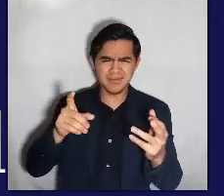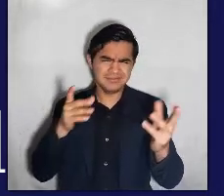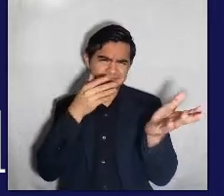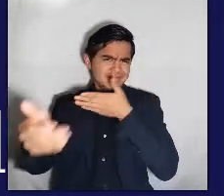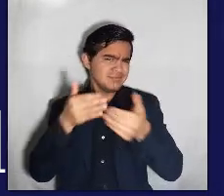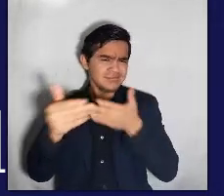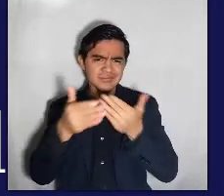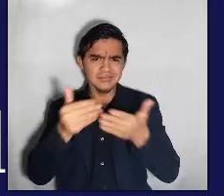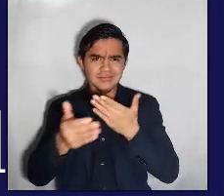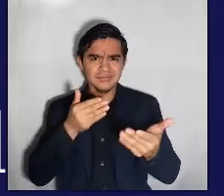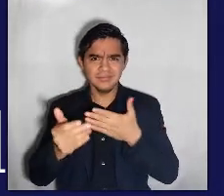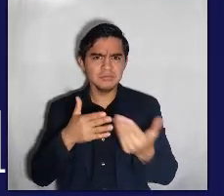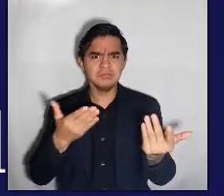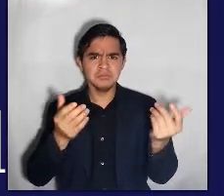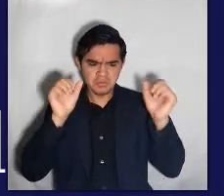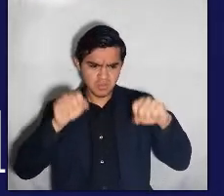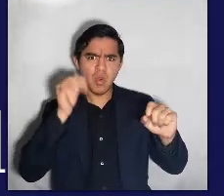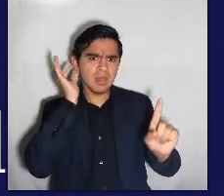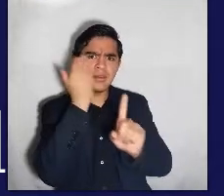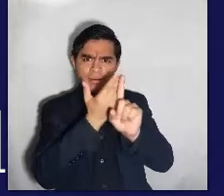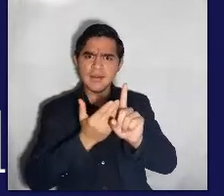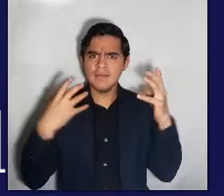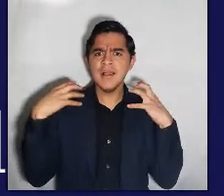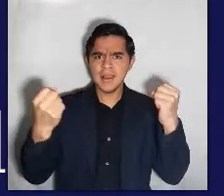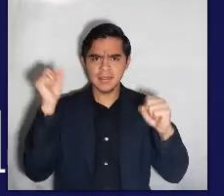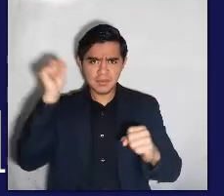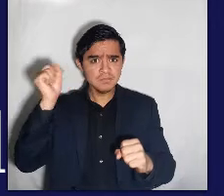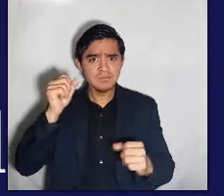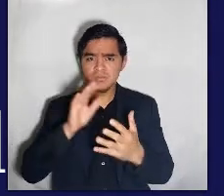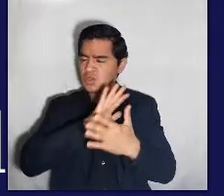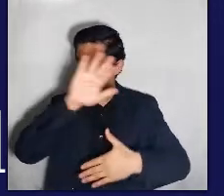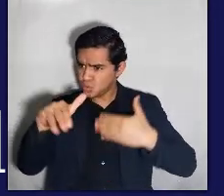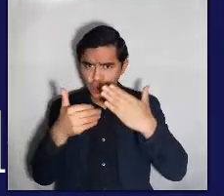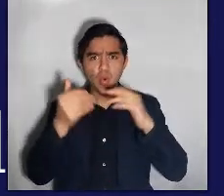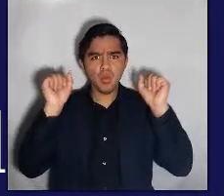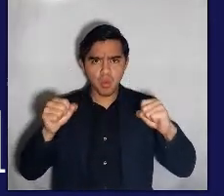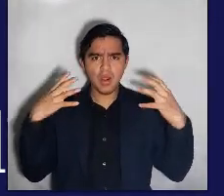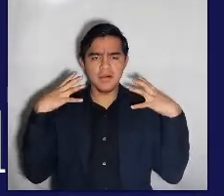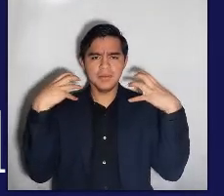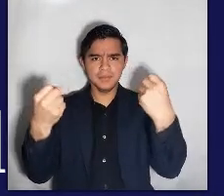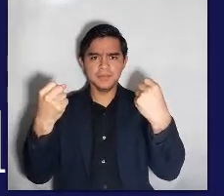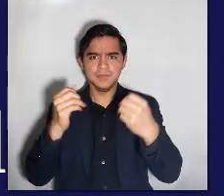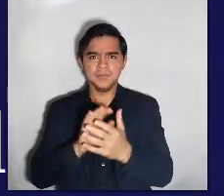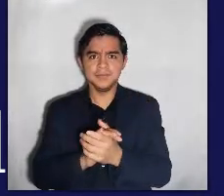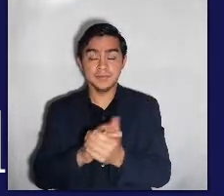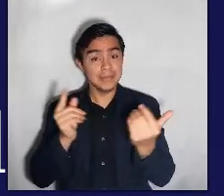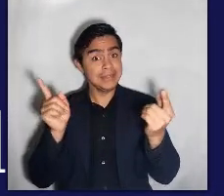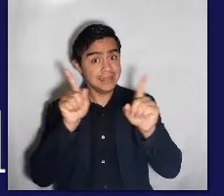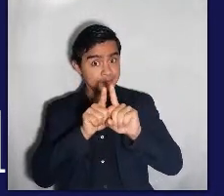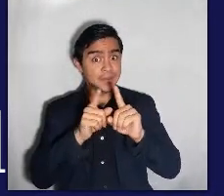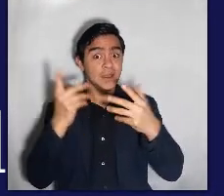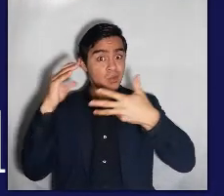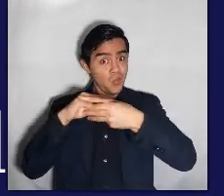es necesario que seas un príncipe, o sea, que seas un varón para hacer esto. También siendo una niña puedes ser valiente. Todos